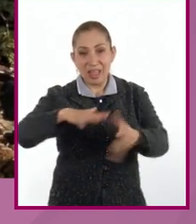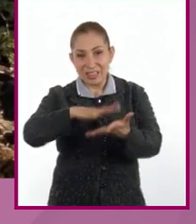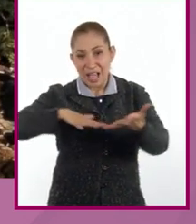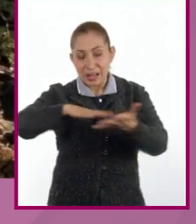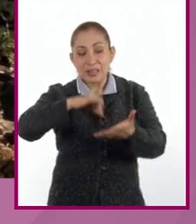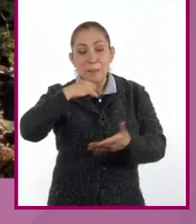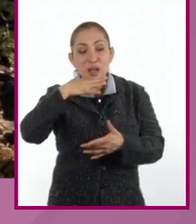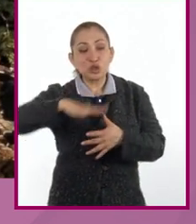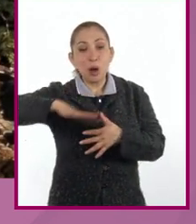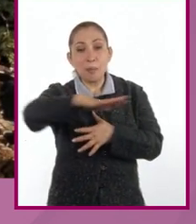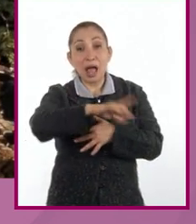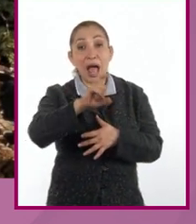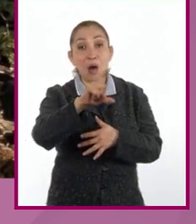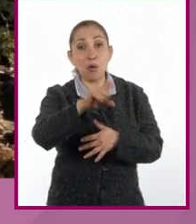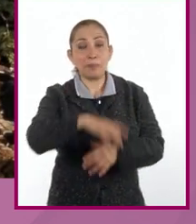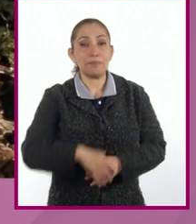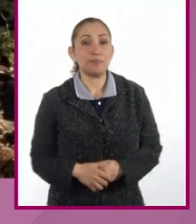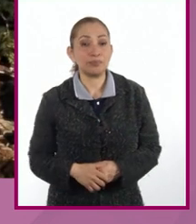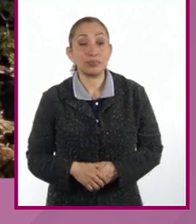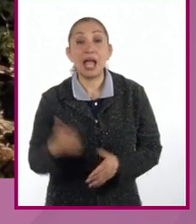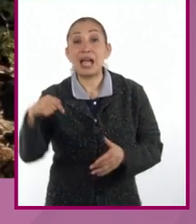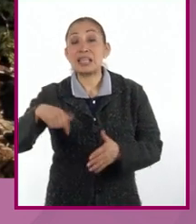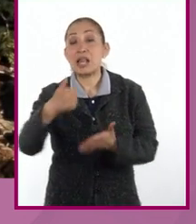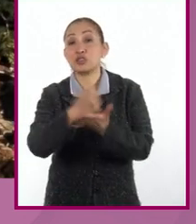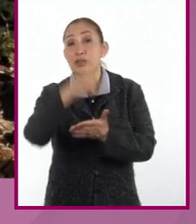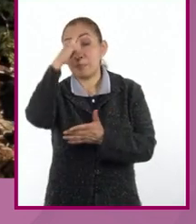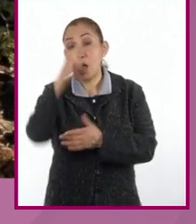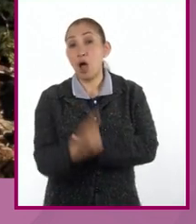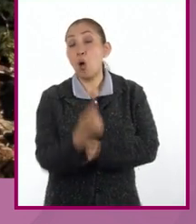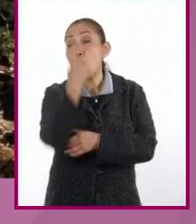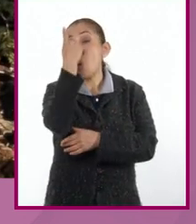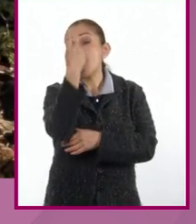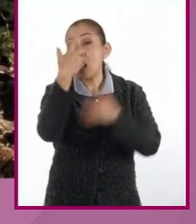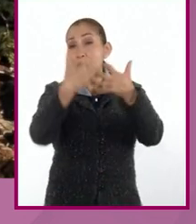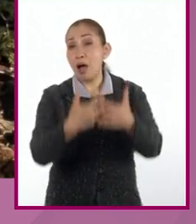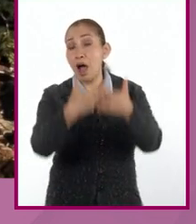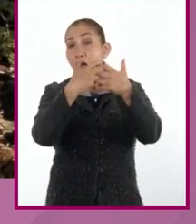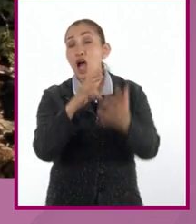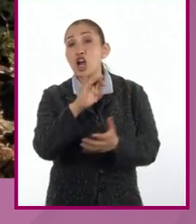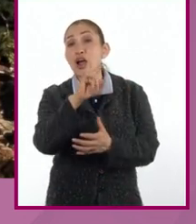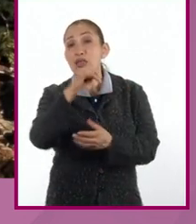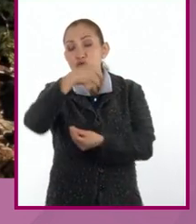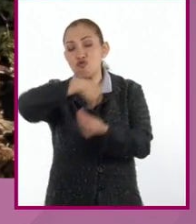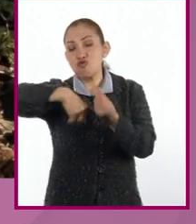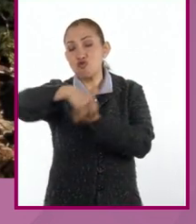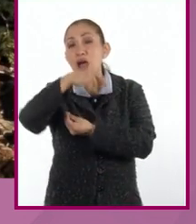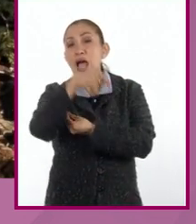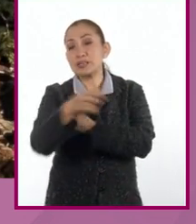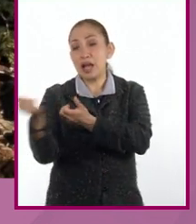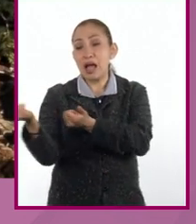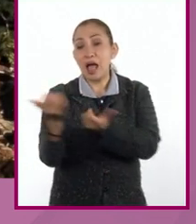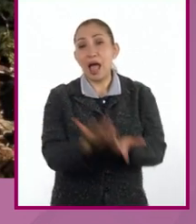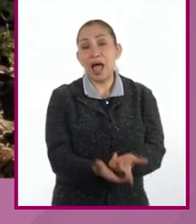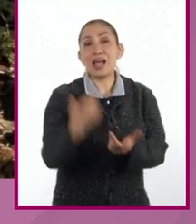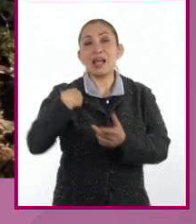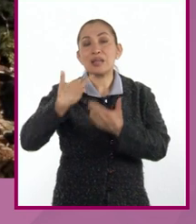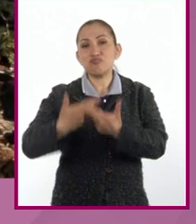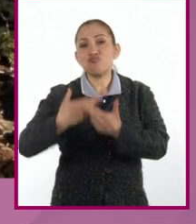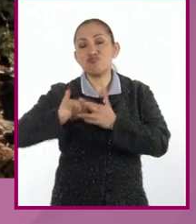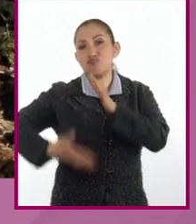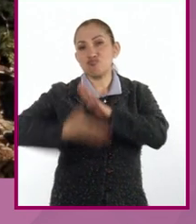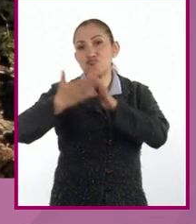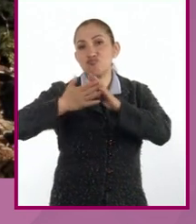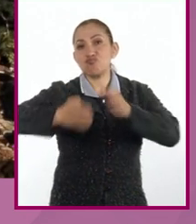son contaminantes de los cuerpos de agua. En la Ciudad de México existe la única planta de concreto reciclado. Esta planta recibe residuos de construcción y